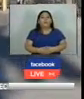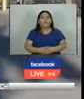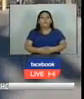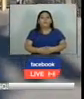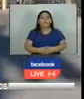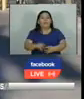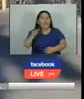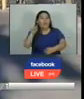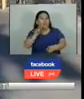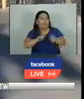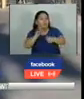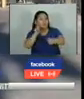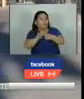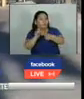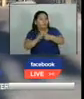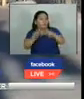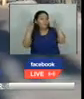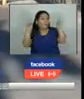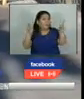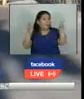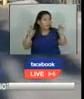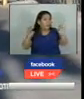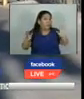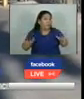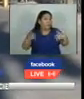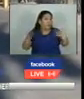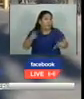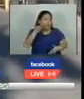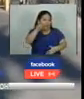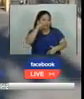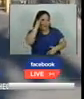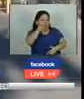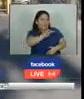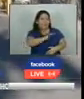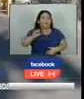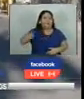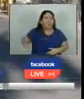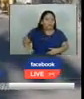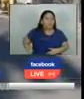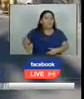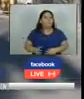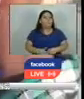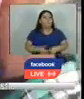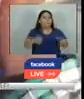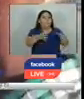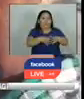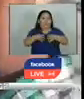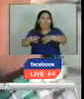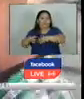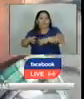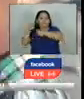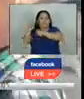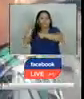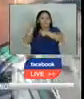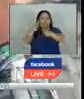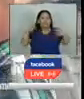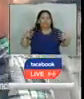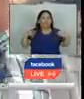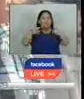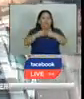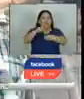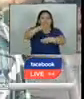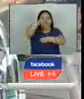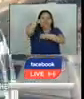Uno de los puntos importantes, Roxana y amigos televidentes, en El Salvador es que también miembros de organizaciones sociales de países que